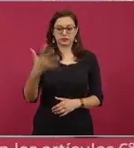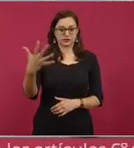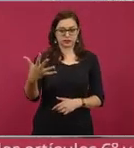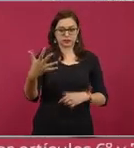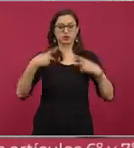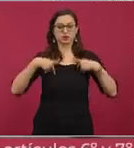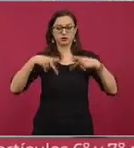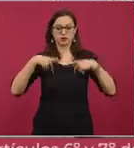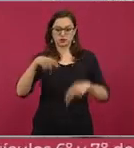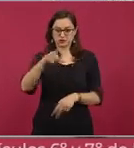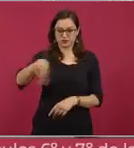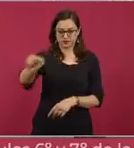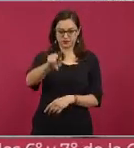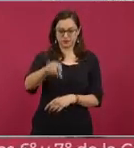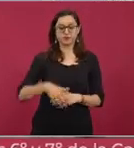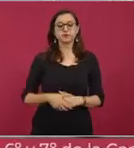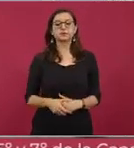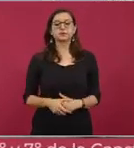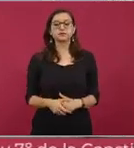están aquí.